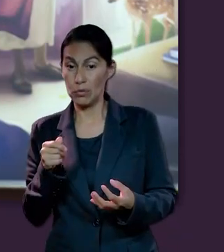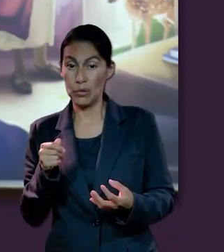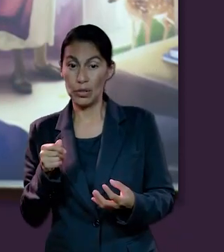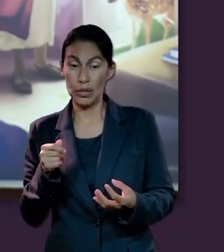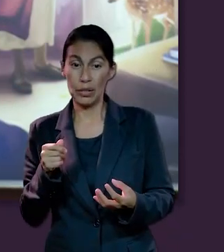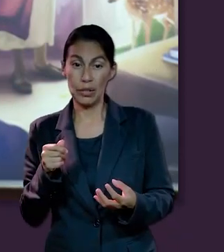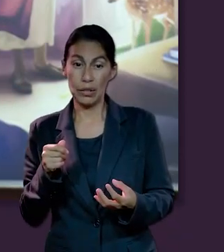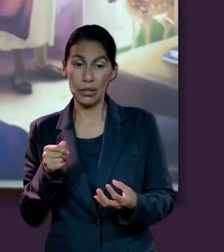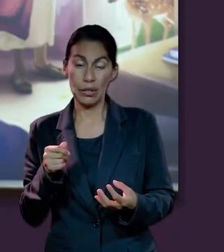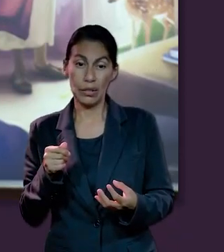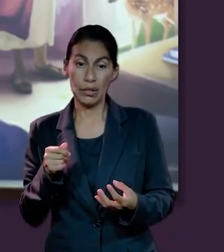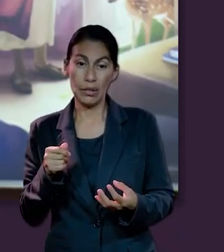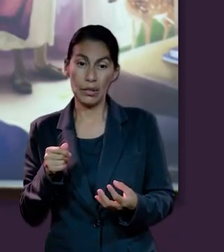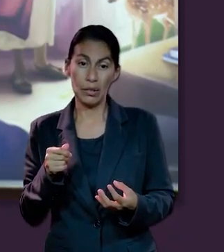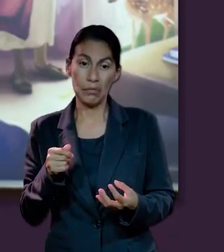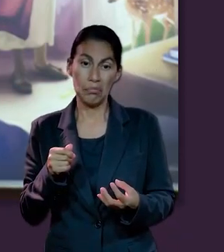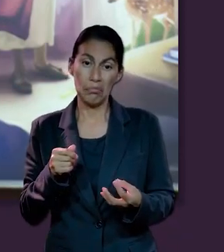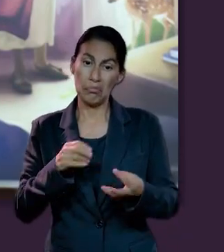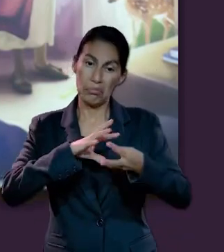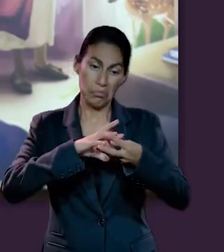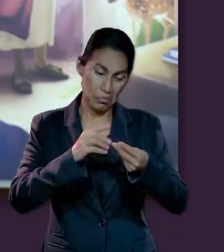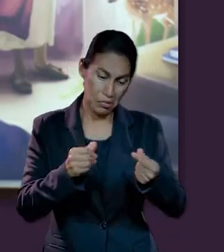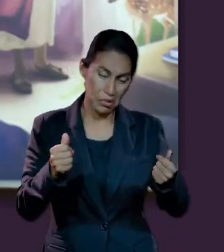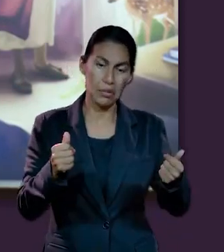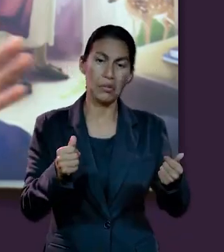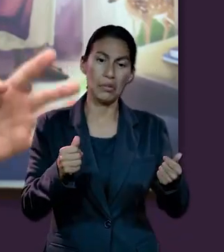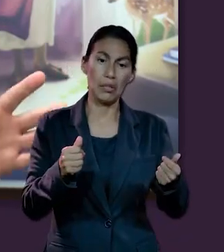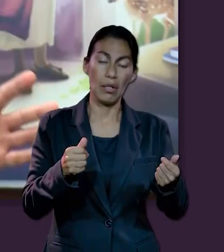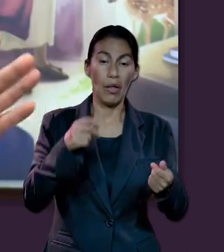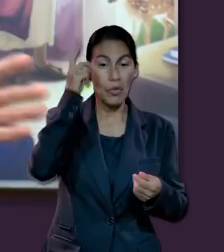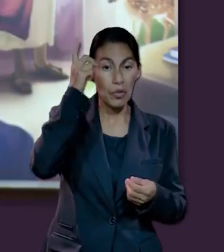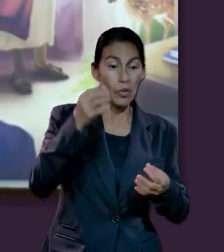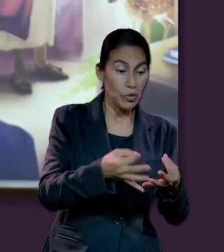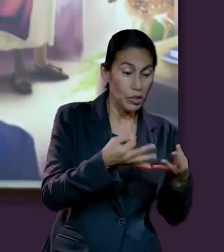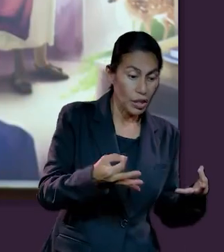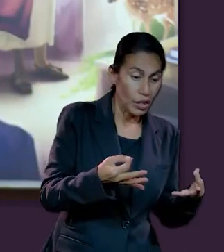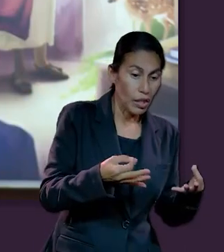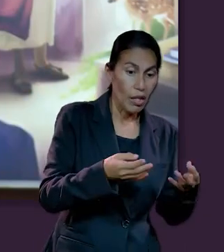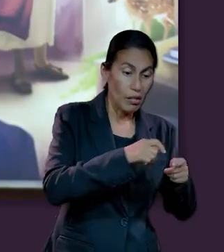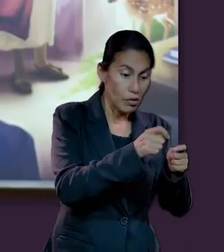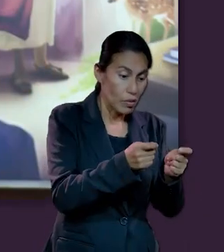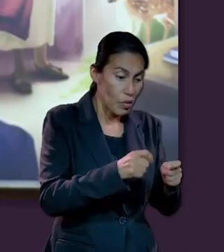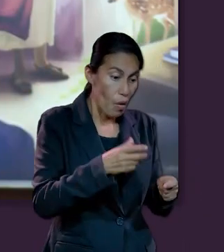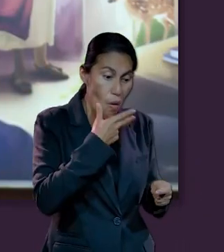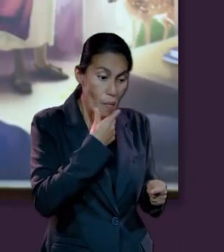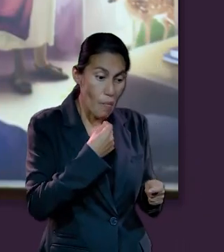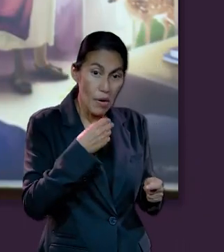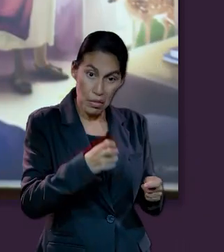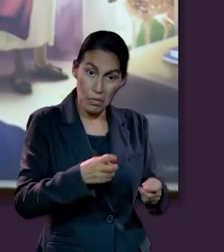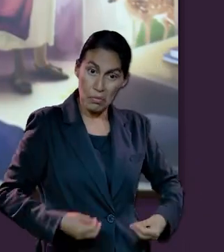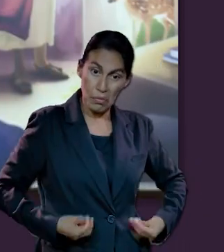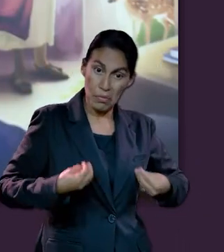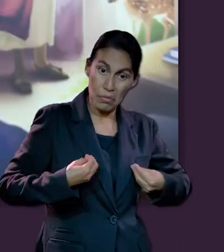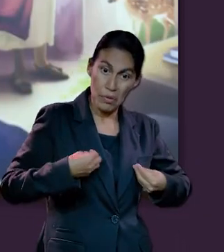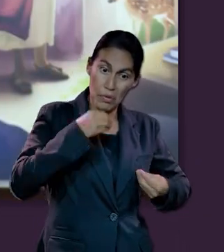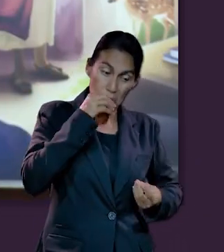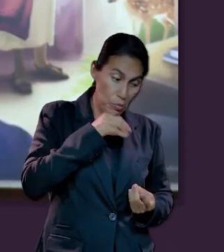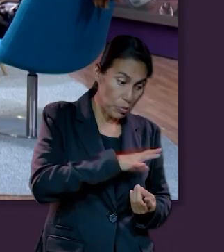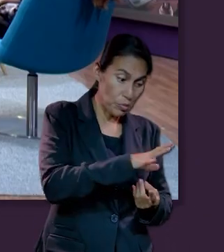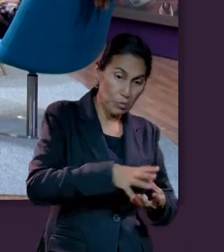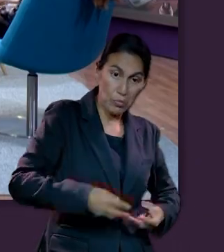creación vuelve a la tierra. Y el hombre que existía antes, básicamente ya no existe.